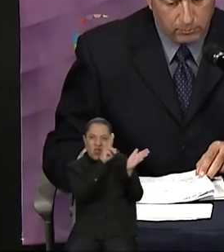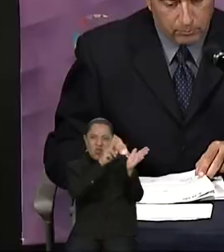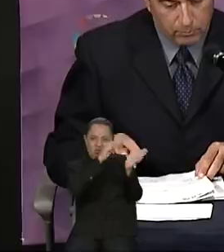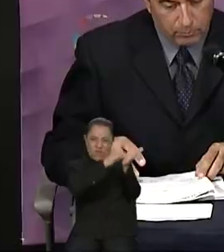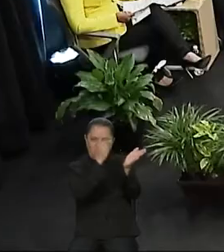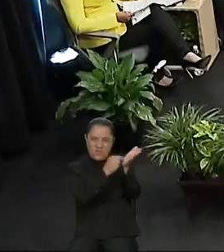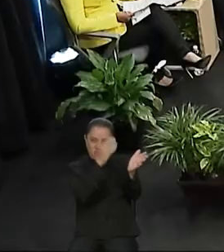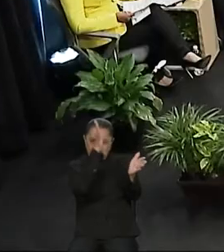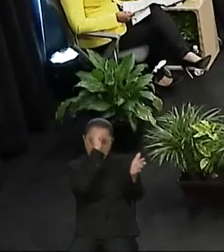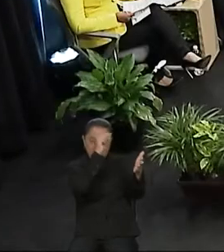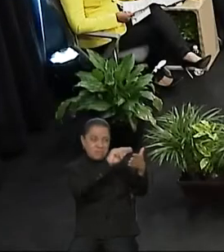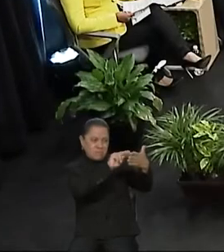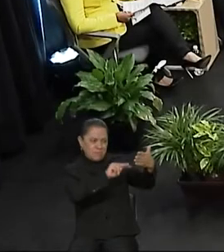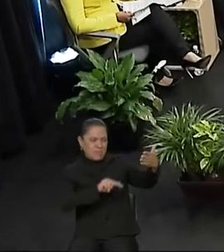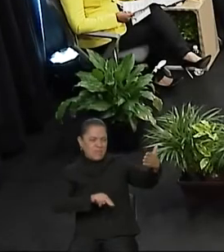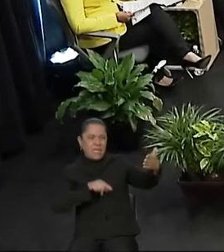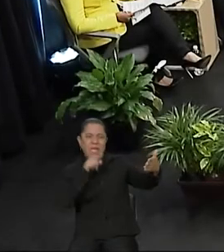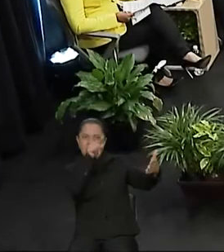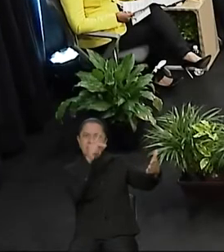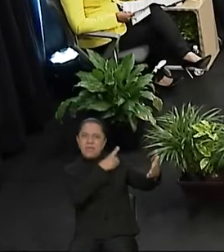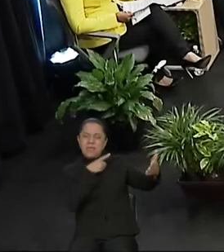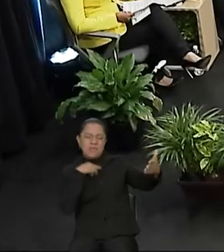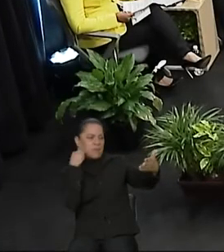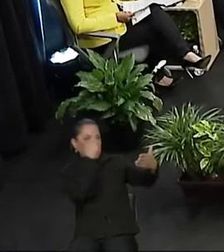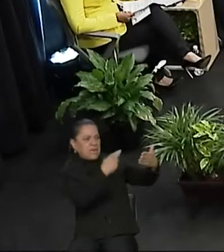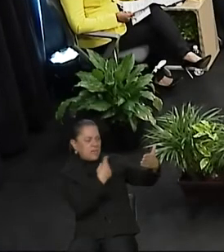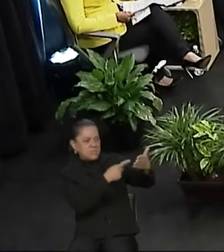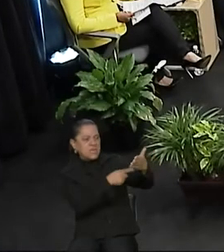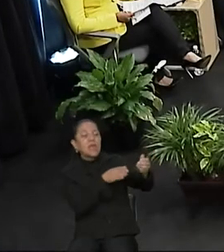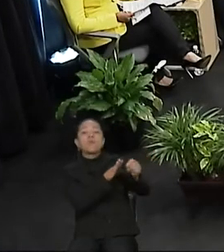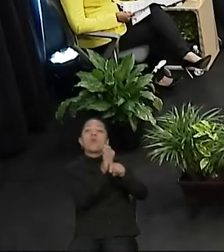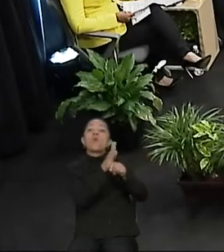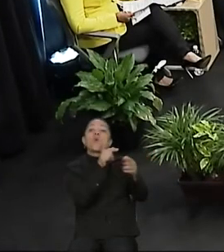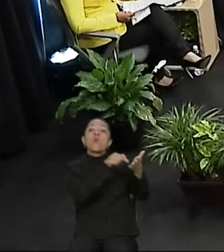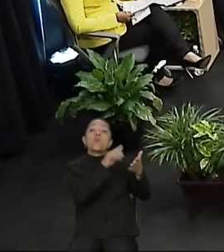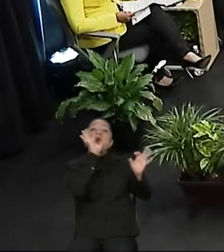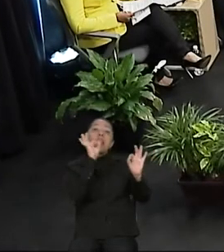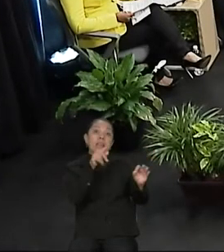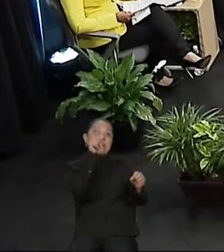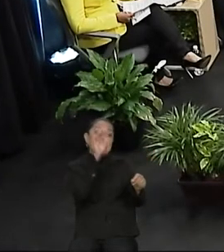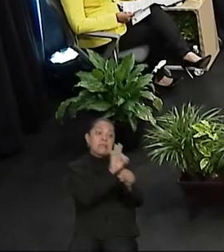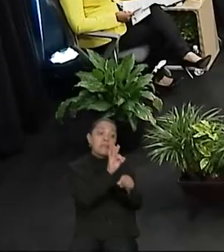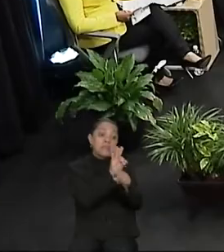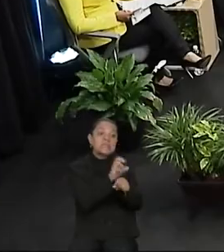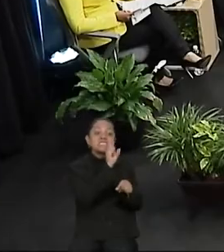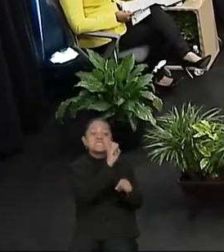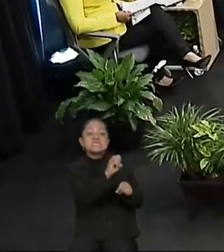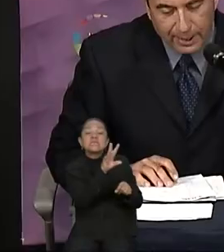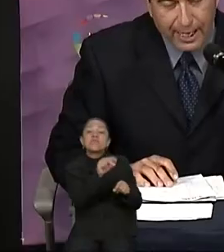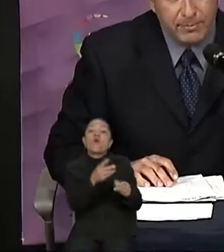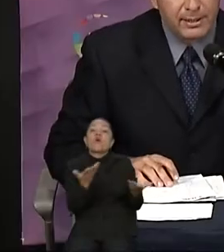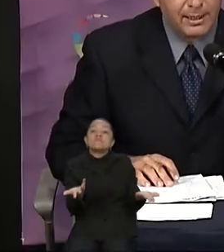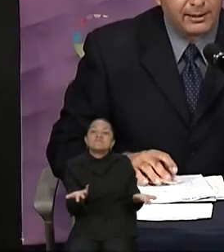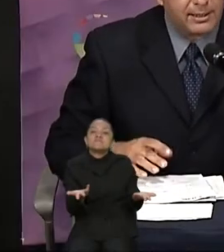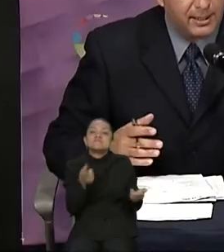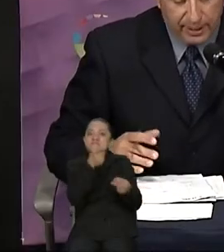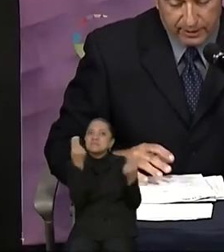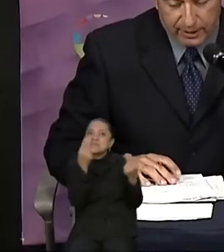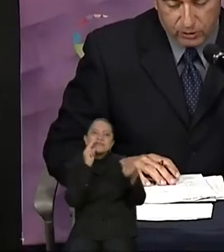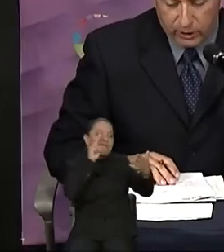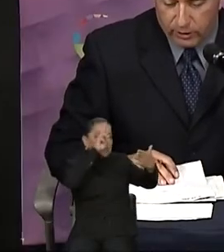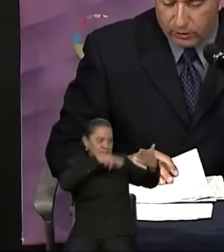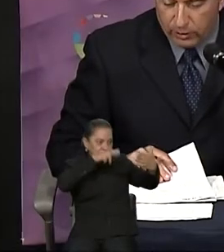y revertir la dependencia tecnológica? Gracias. Esta es la pregunta del doctor Juan Felipe López Aymes, el